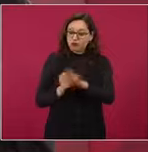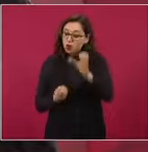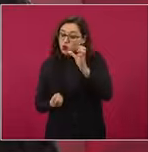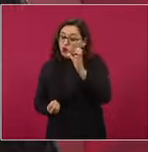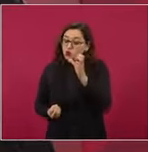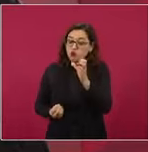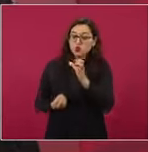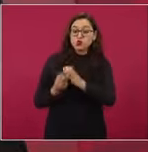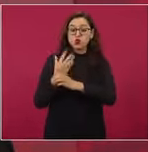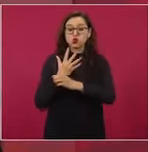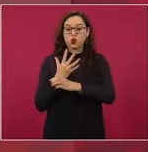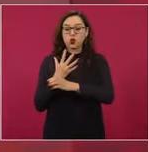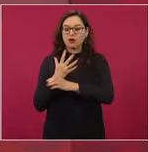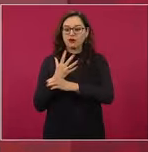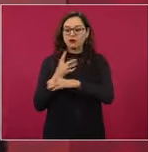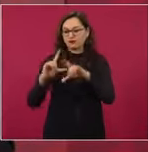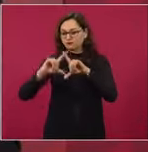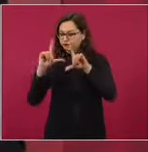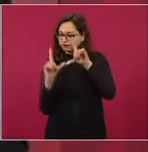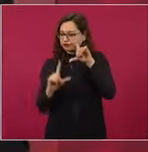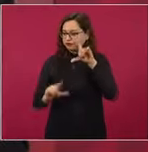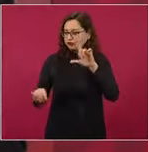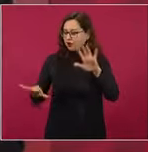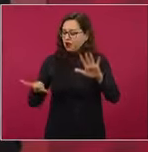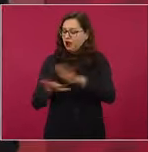más que las siglas Morena,